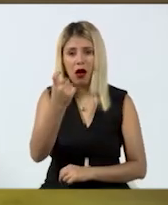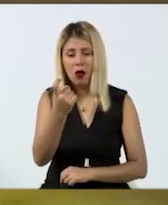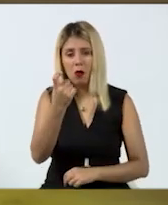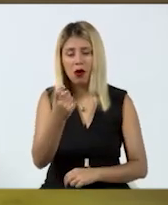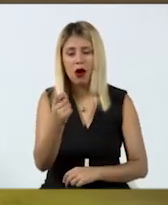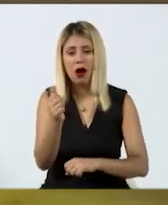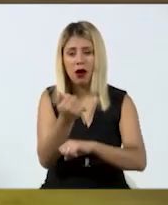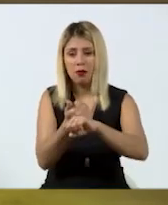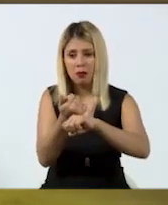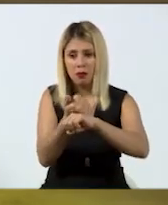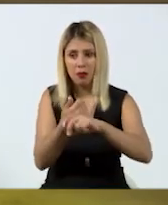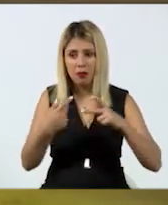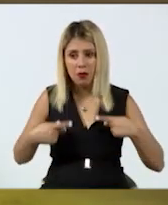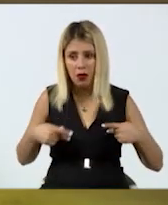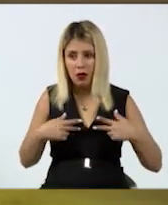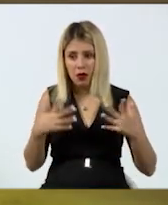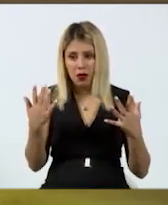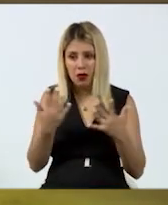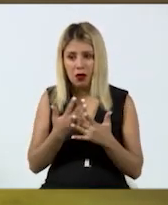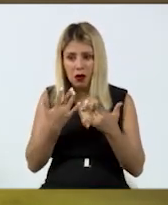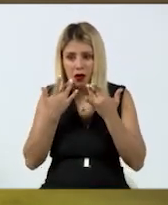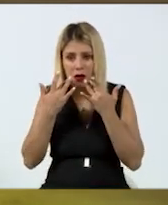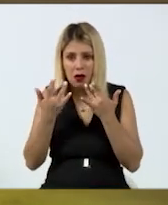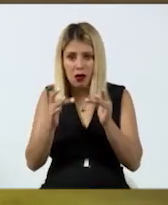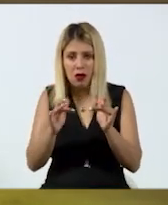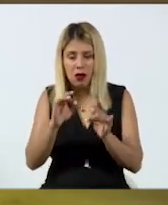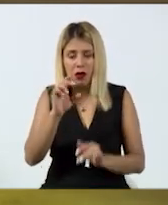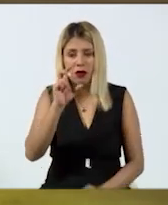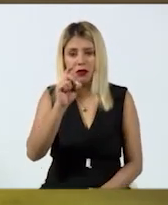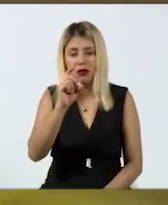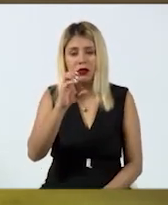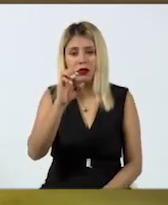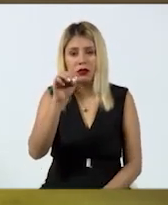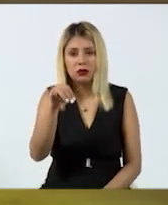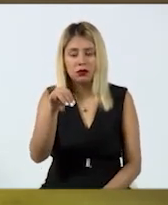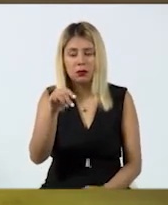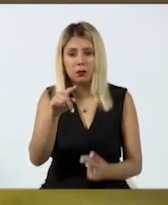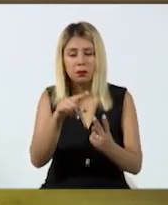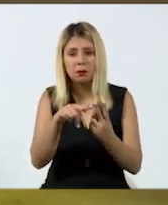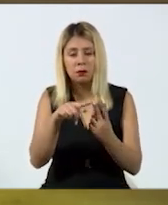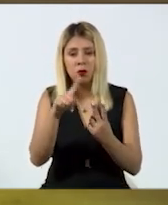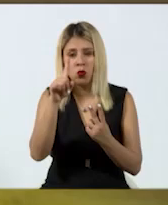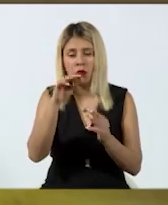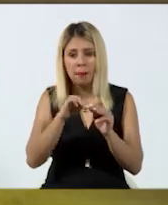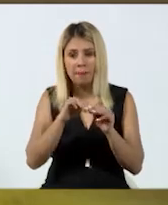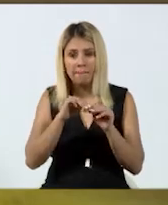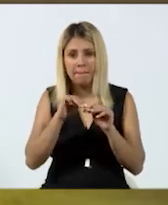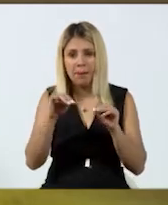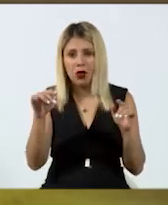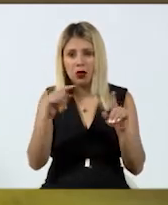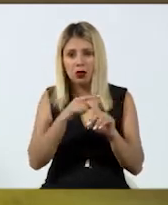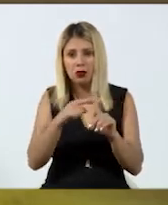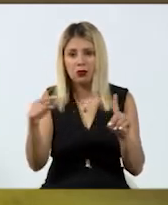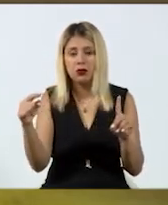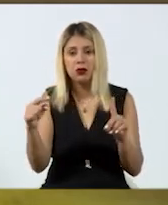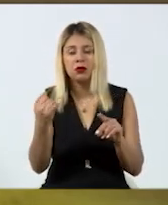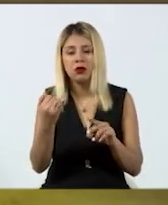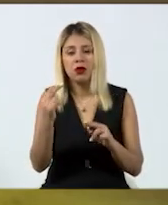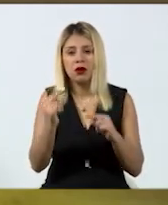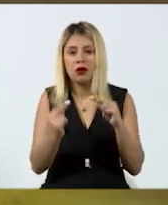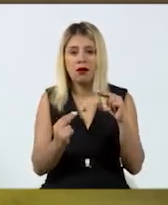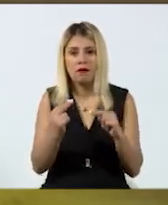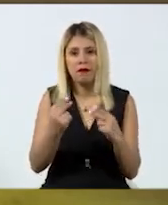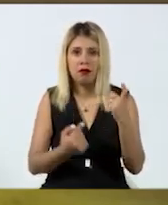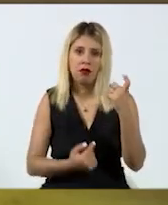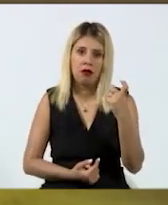para que la gente pueda saber cuando tiene 30 centímetros, cuando ya tiene el metro, metro y medio, de nivel de agua.